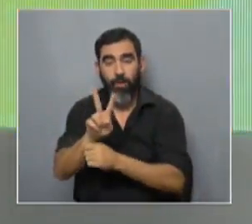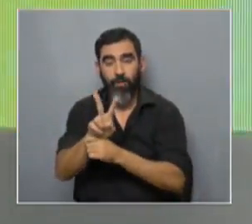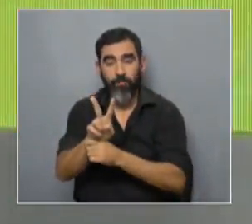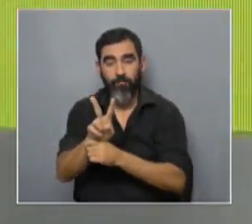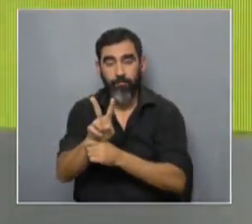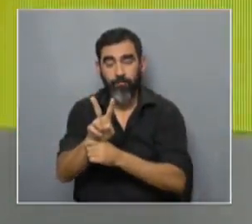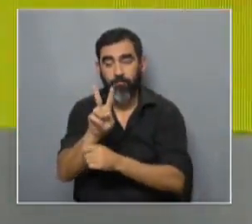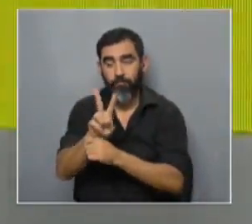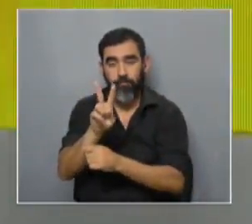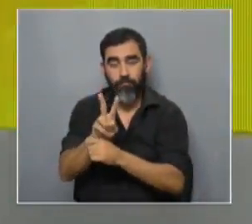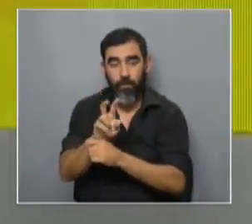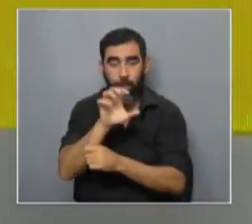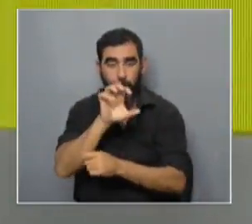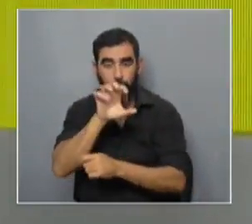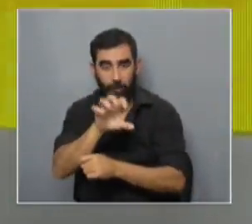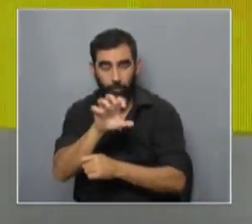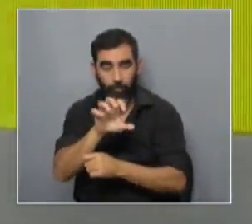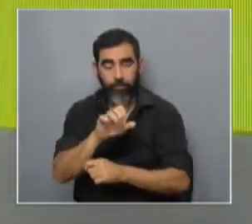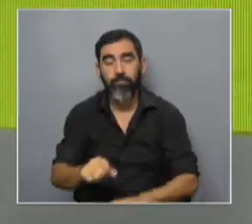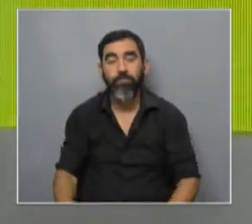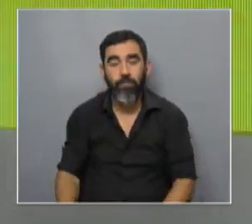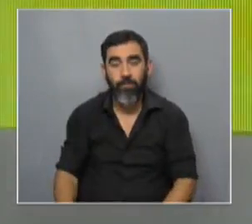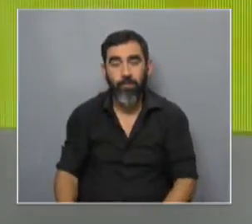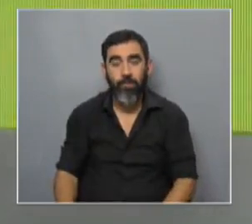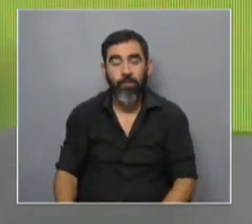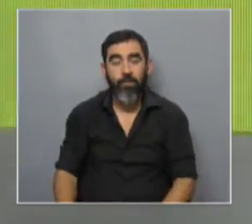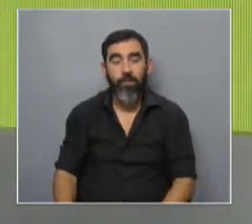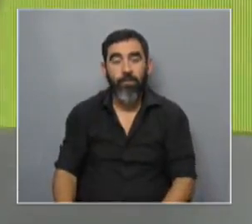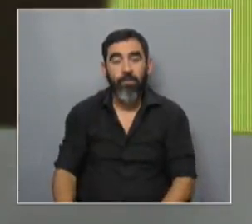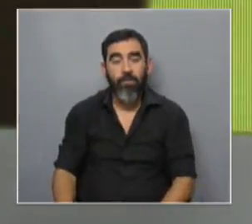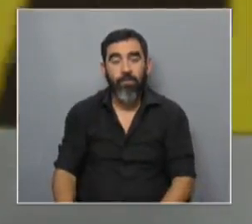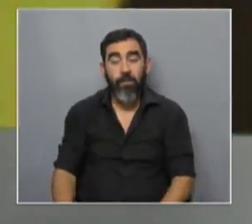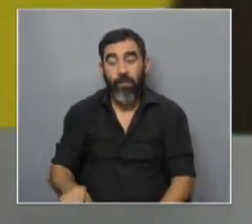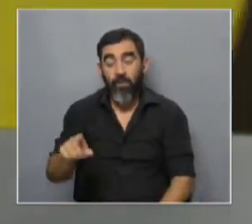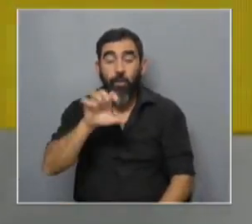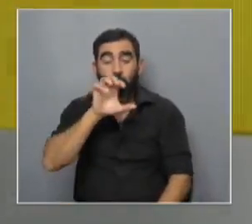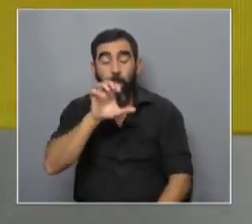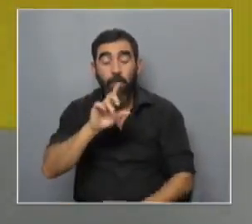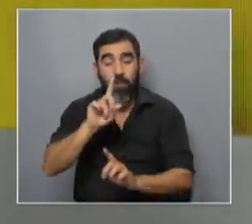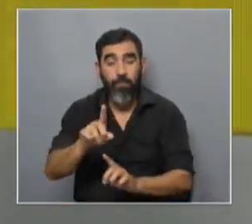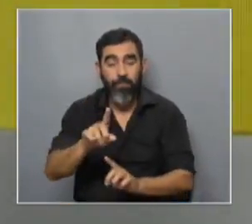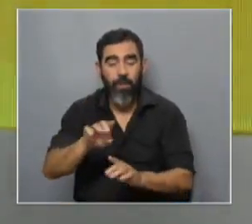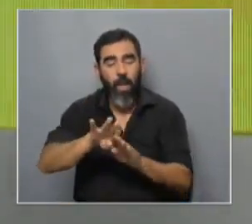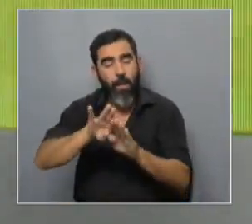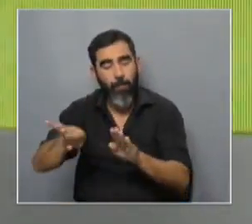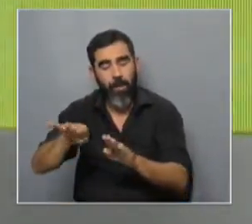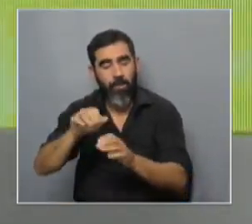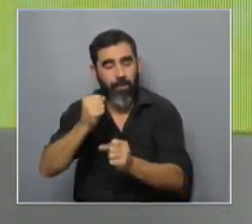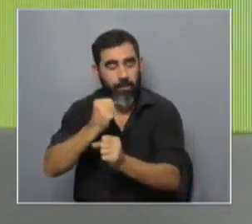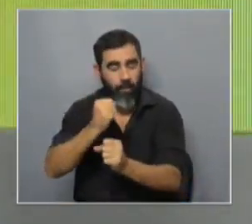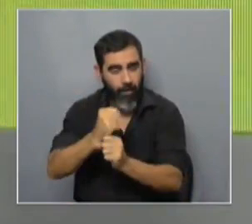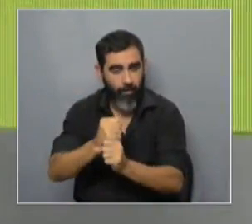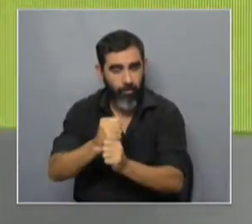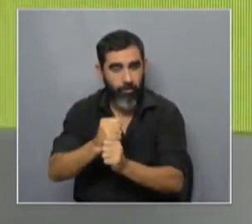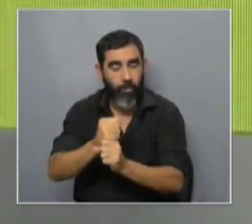pastores de guarda y bueno como contaba Andrés estos perros incluso más allá del trabajo en sí mismo